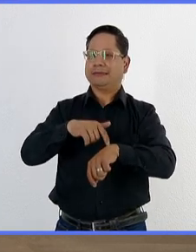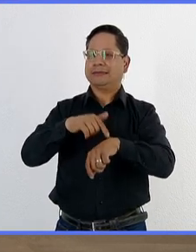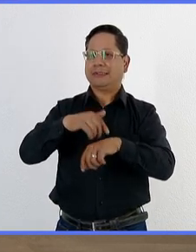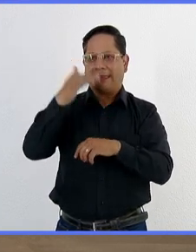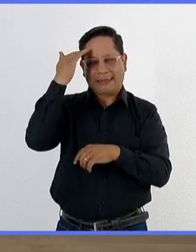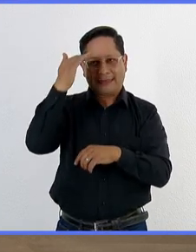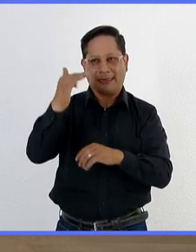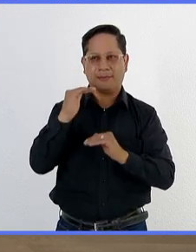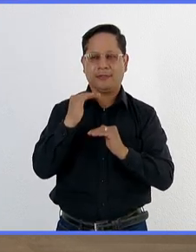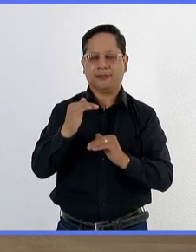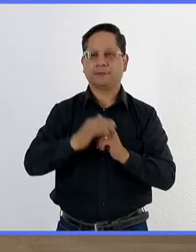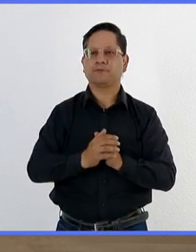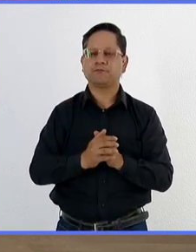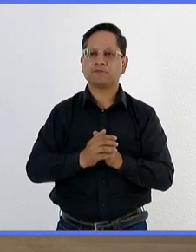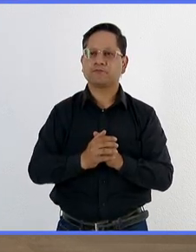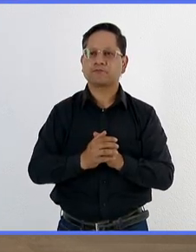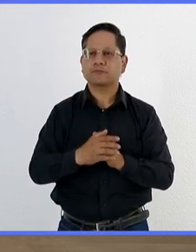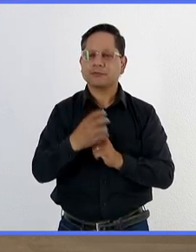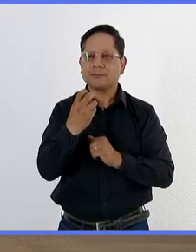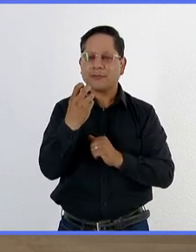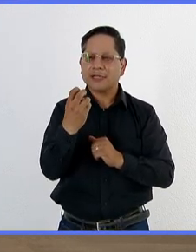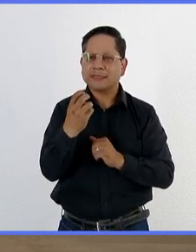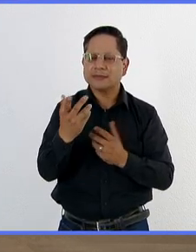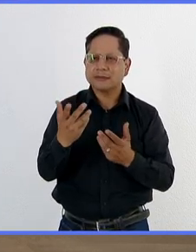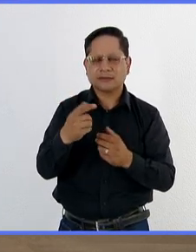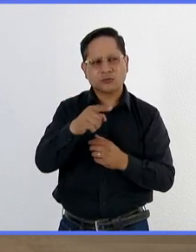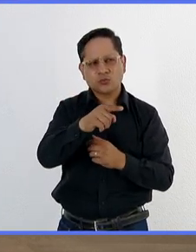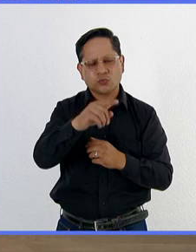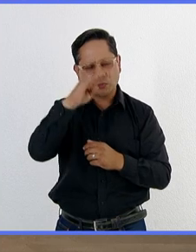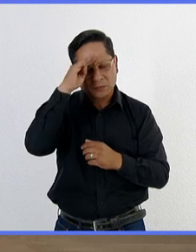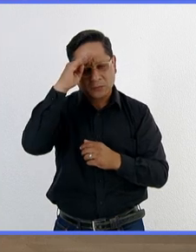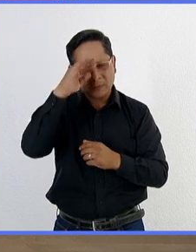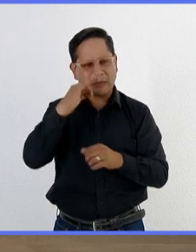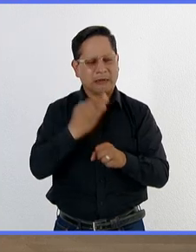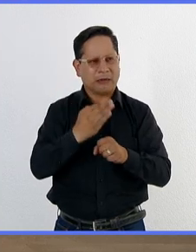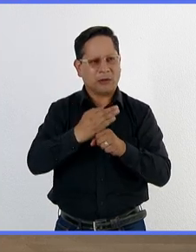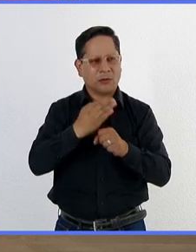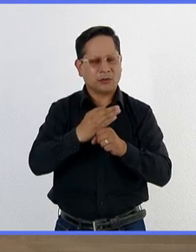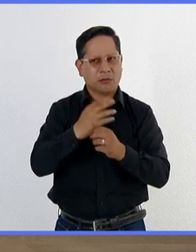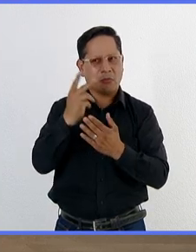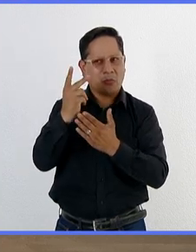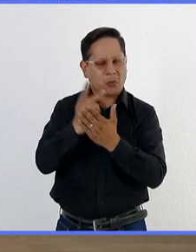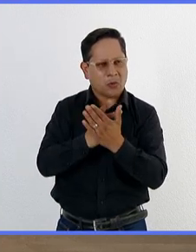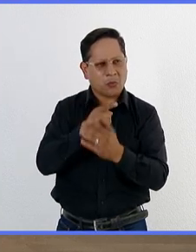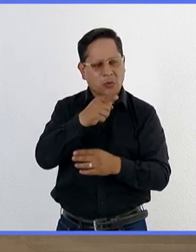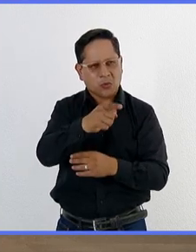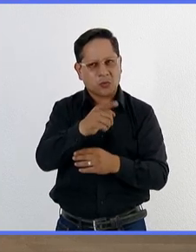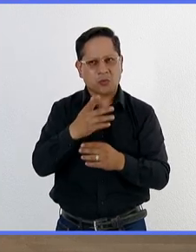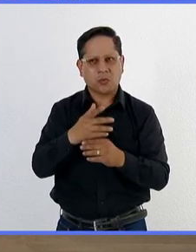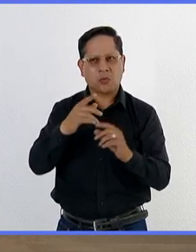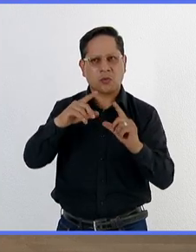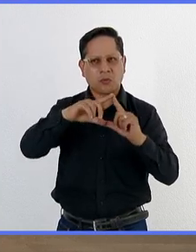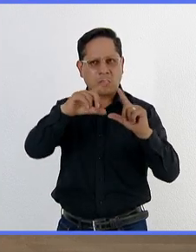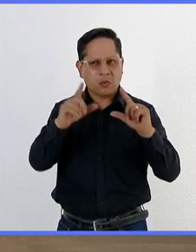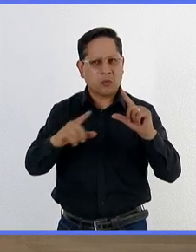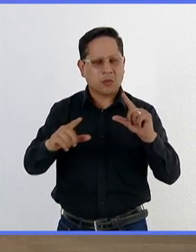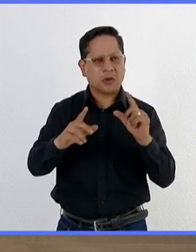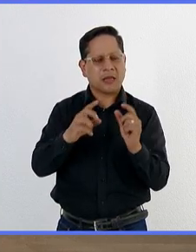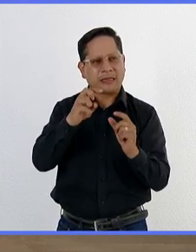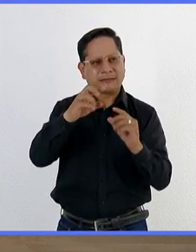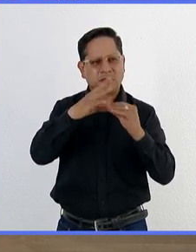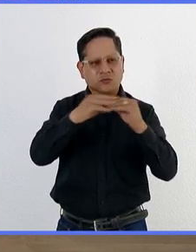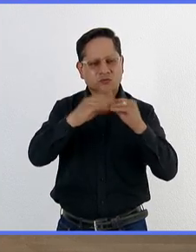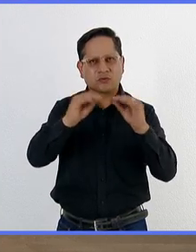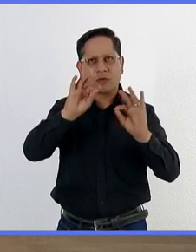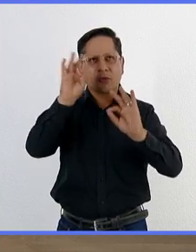me platicaras. Esta es solamente una de las tantas acciones de este programa en el que tú estás, que es el Programa Nacional de Moscas de la Fruta,